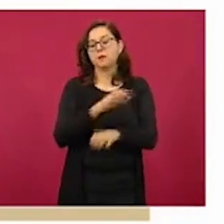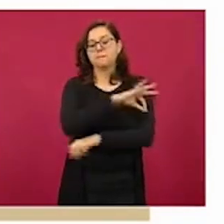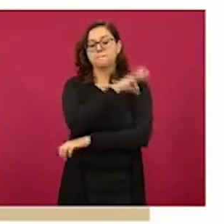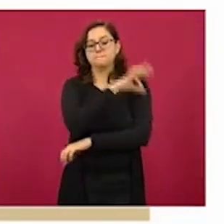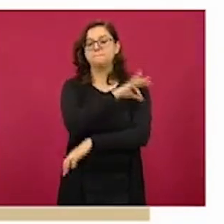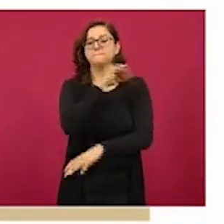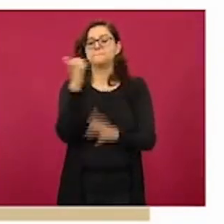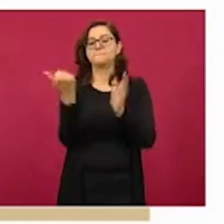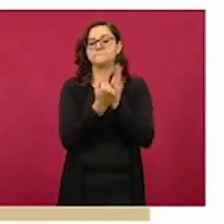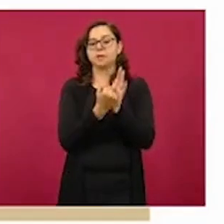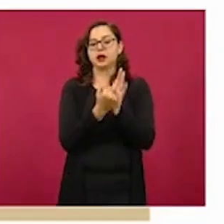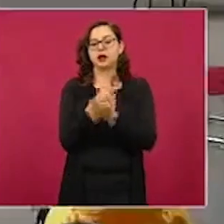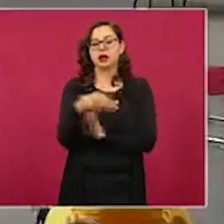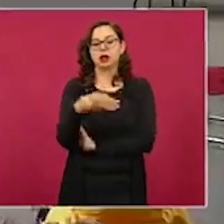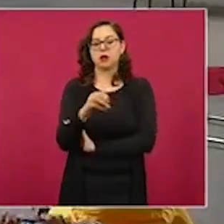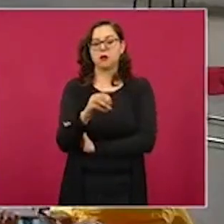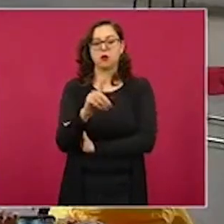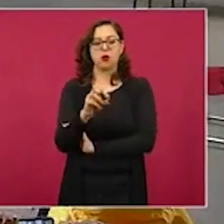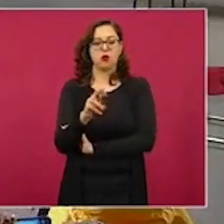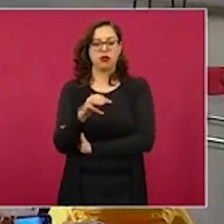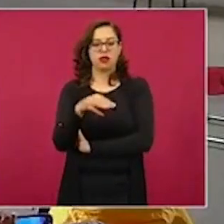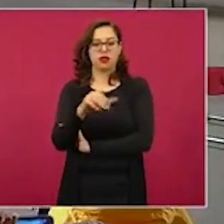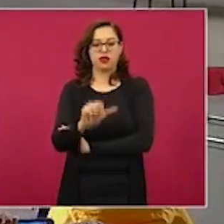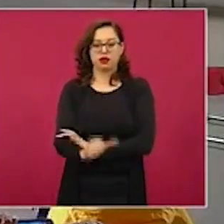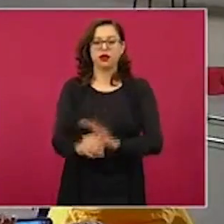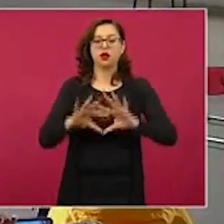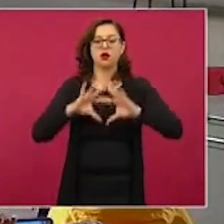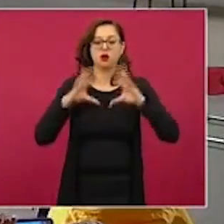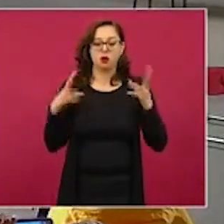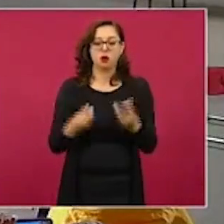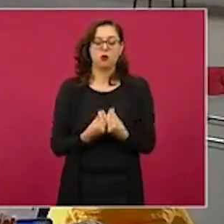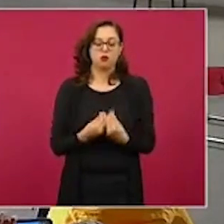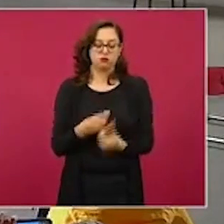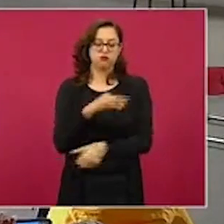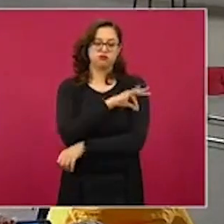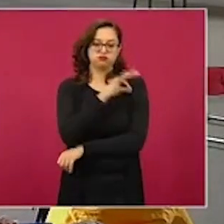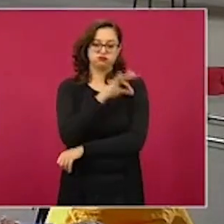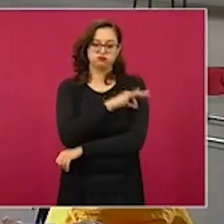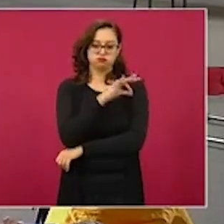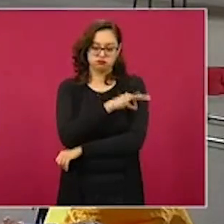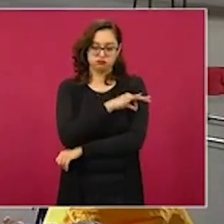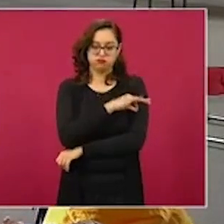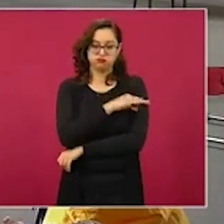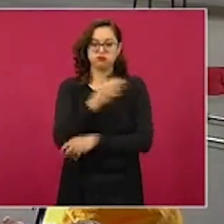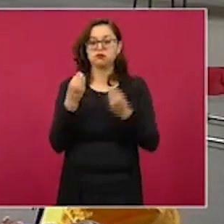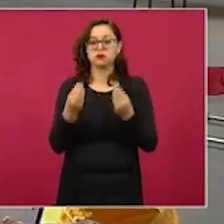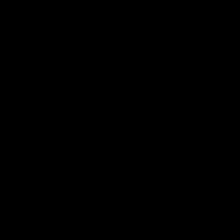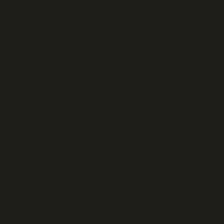embarque, para una total aplicación a través de la vacuna moderna. Muchas gracias.